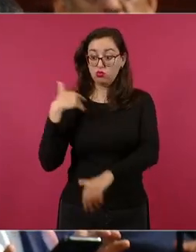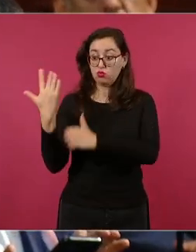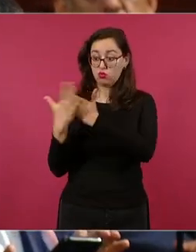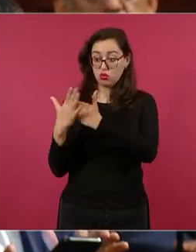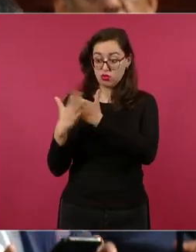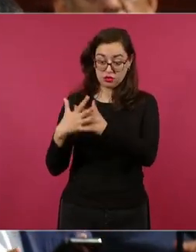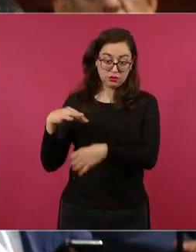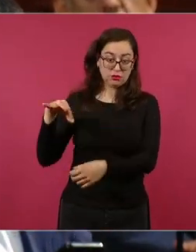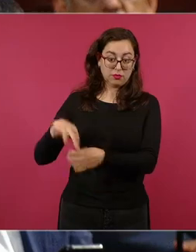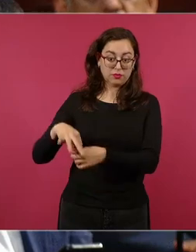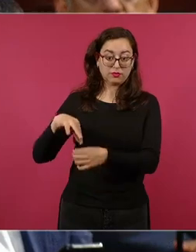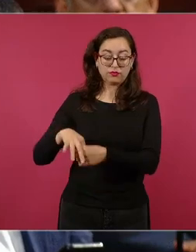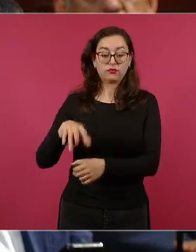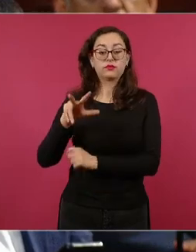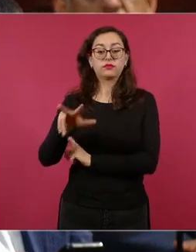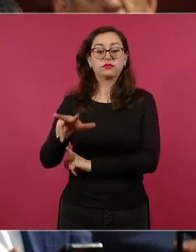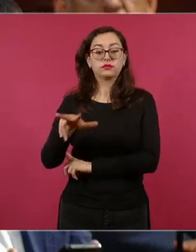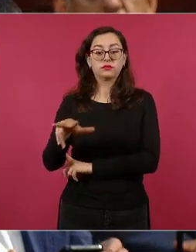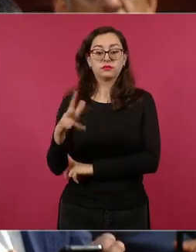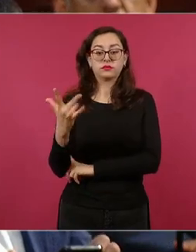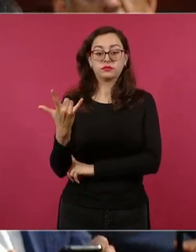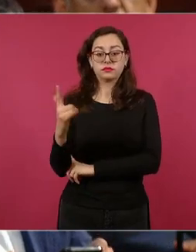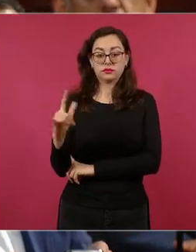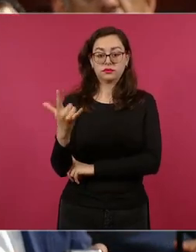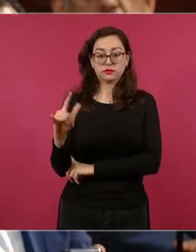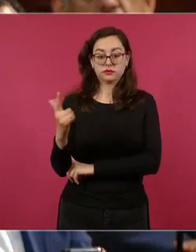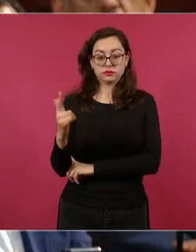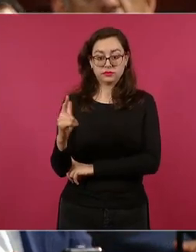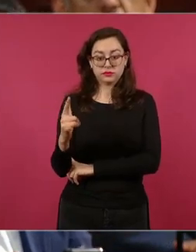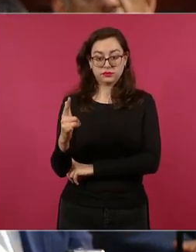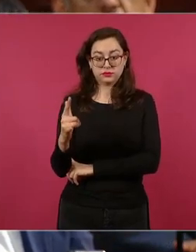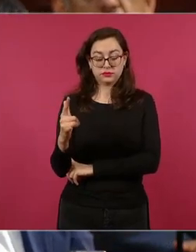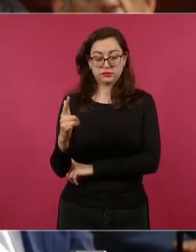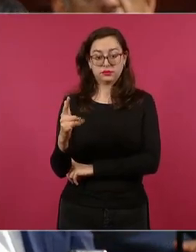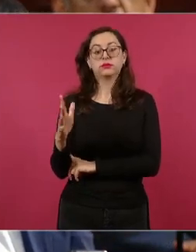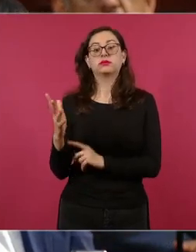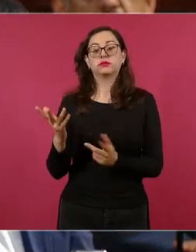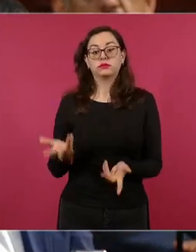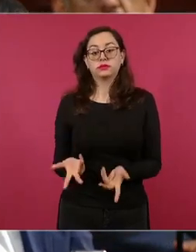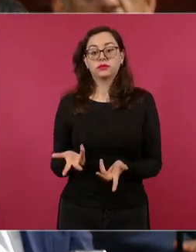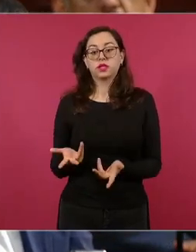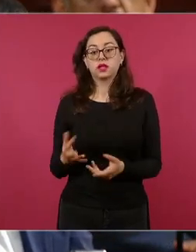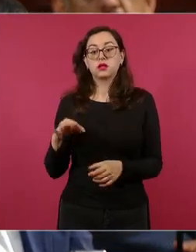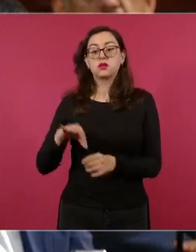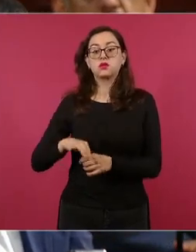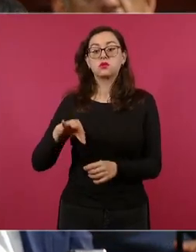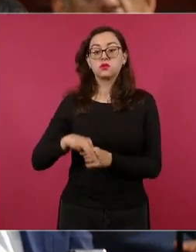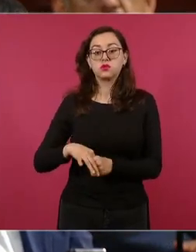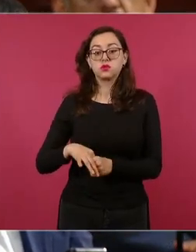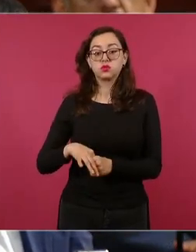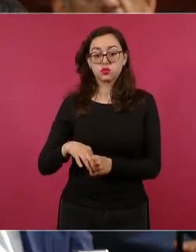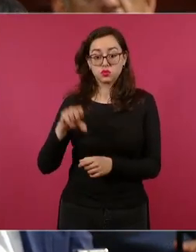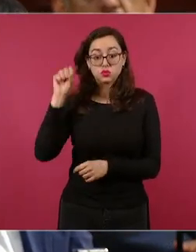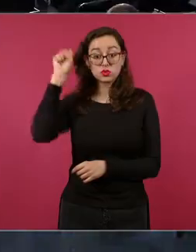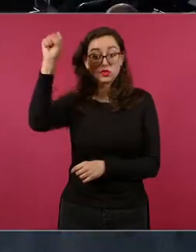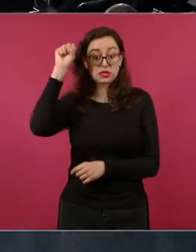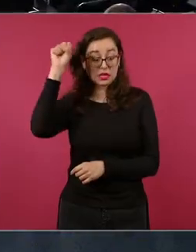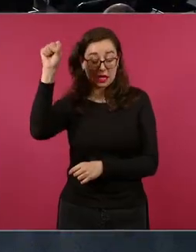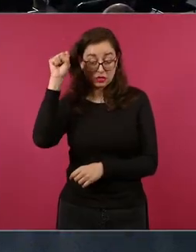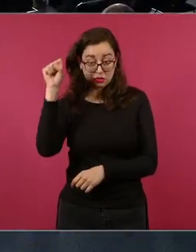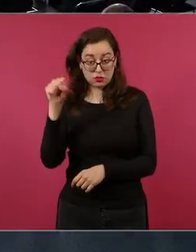el 18 de julio es la fecha que tengo registro de que va a haber una elección la elección sindical